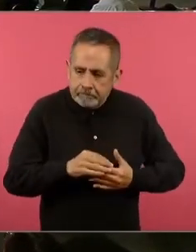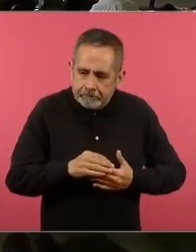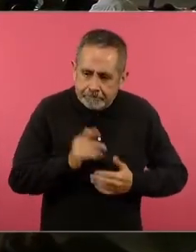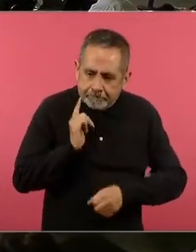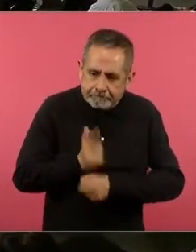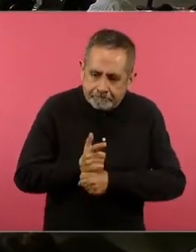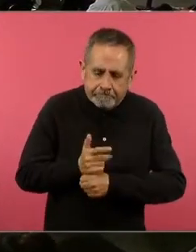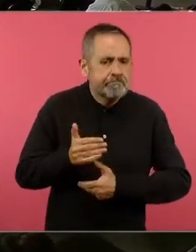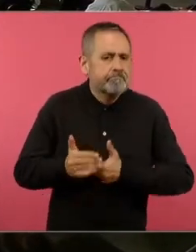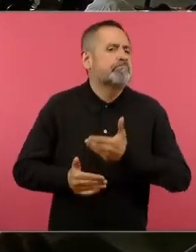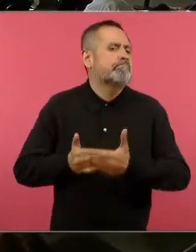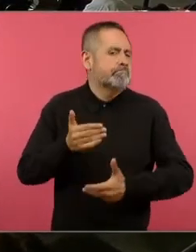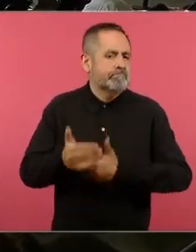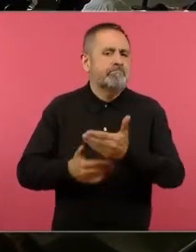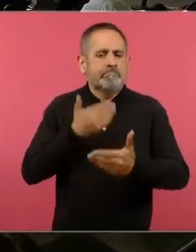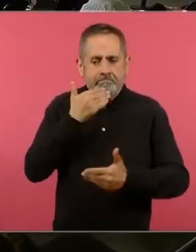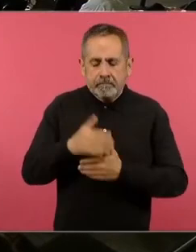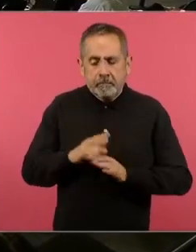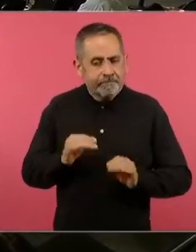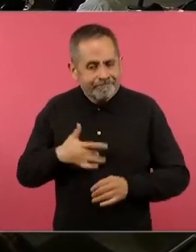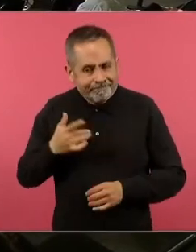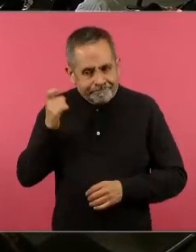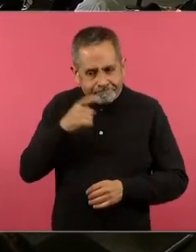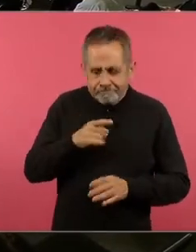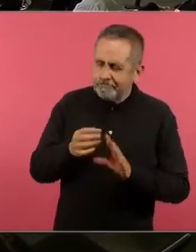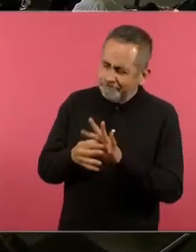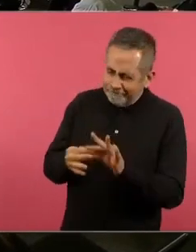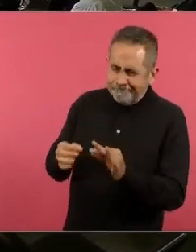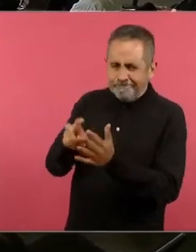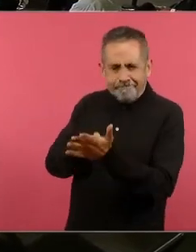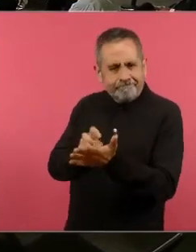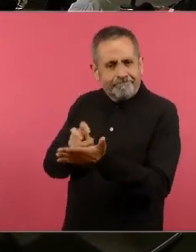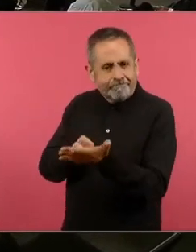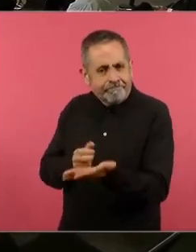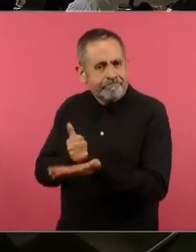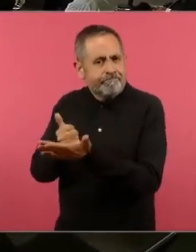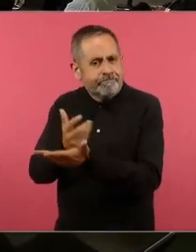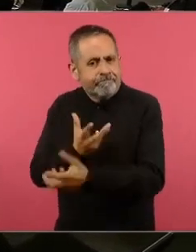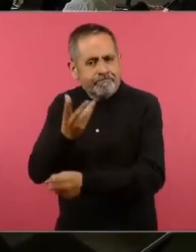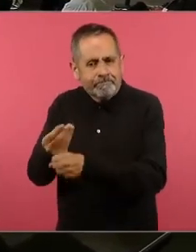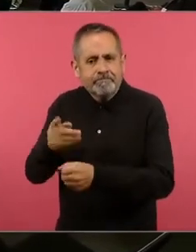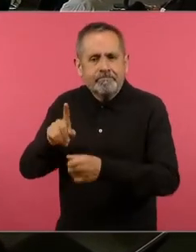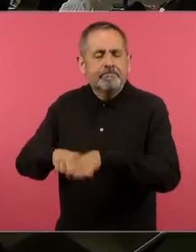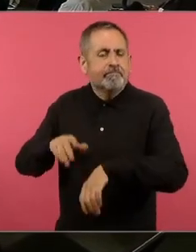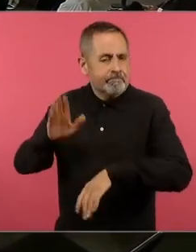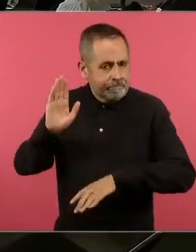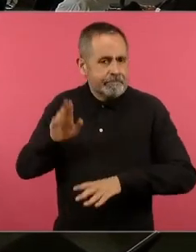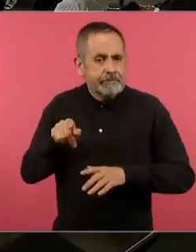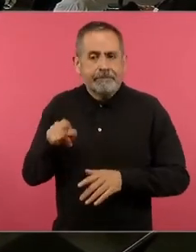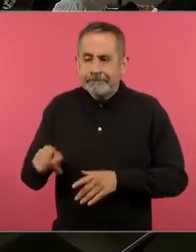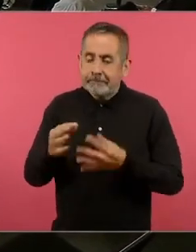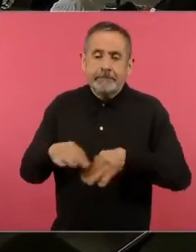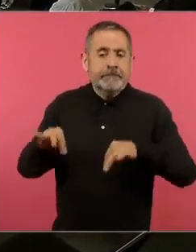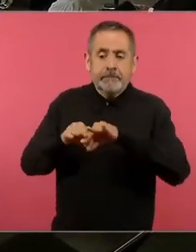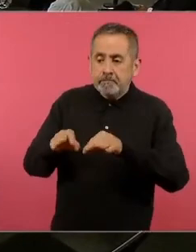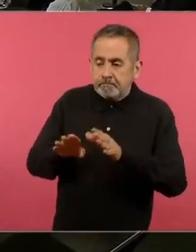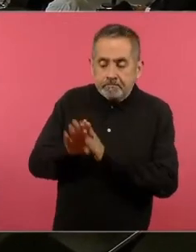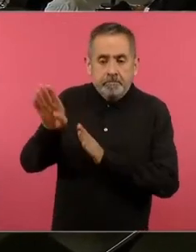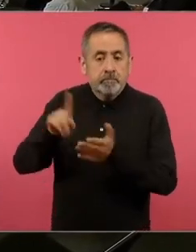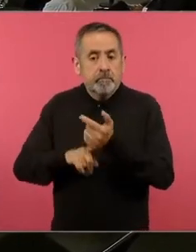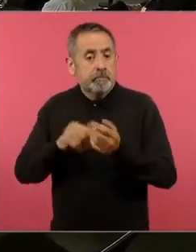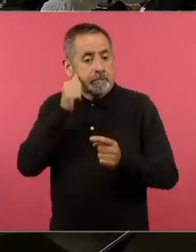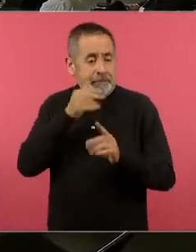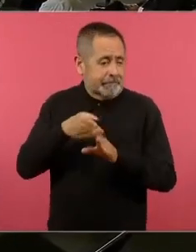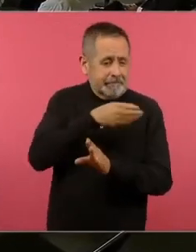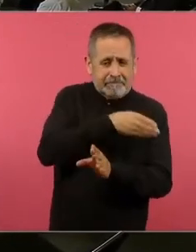las dificultades del proceso van reflexionando su desarrollo y bueno nuevamente esto lo enmarco en que la evaluación está